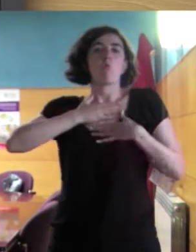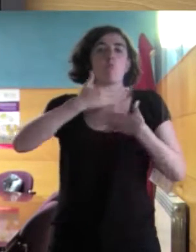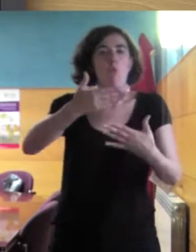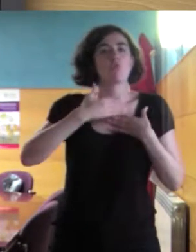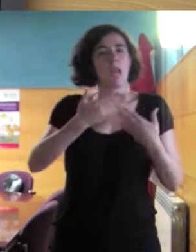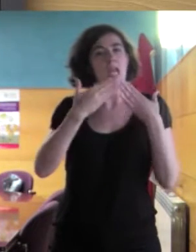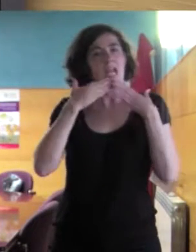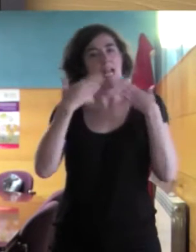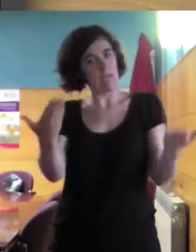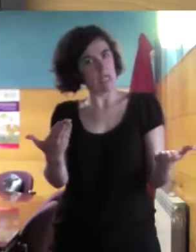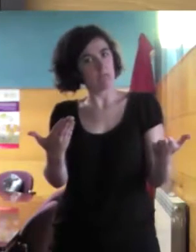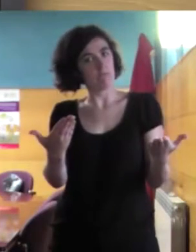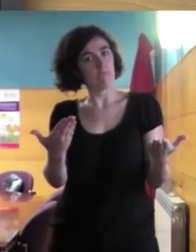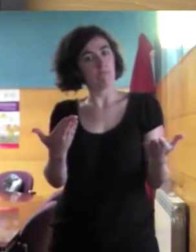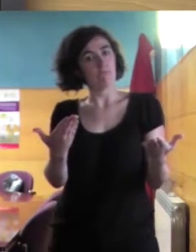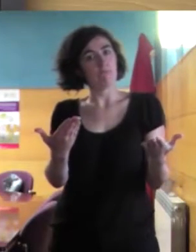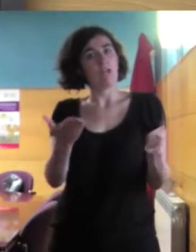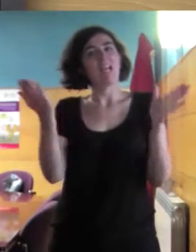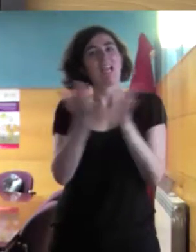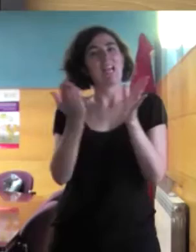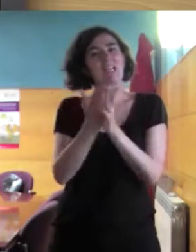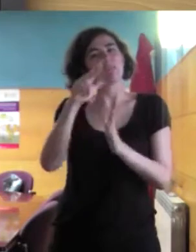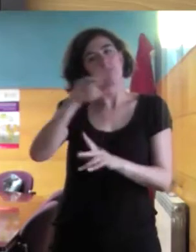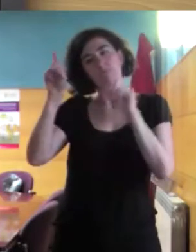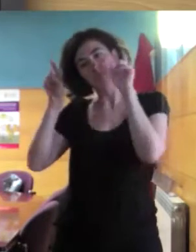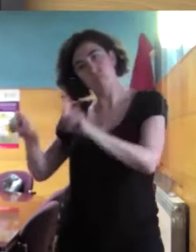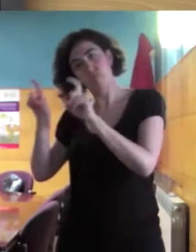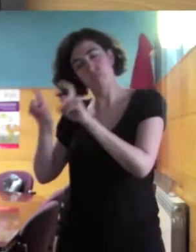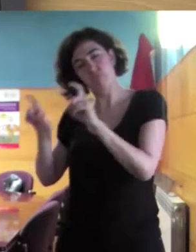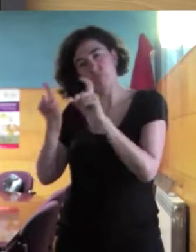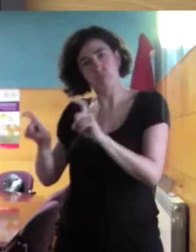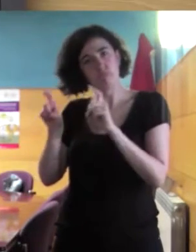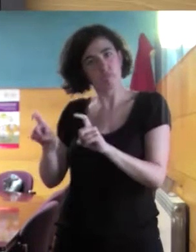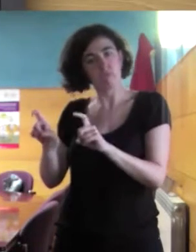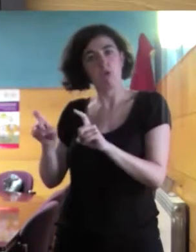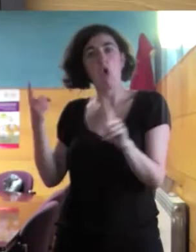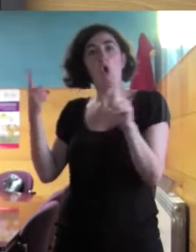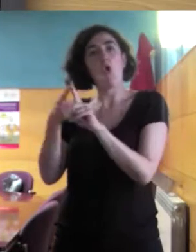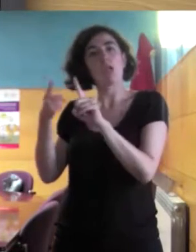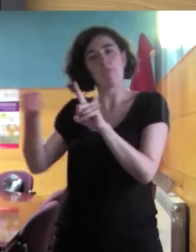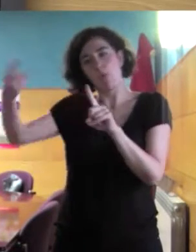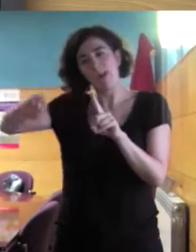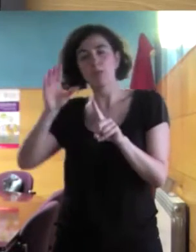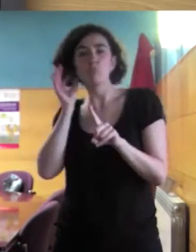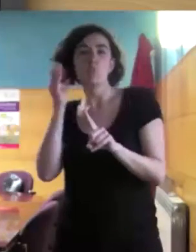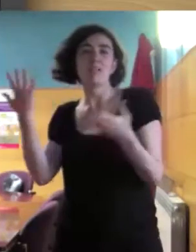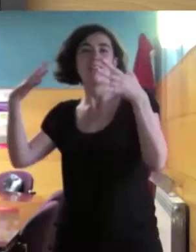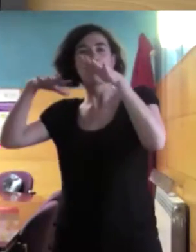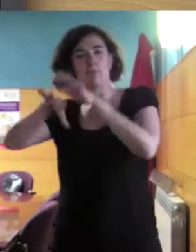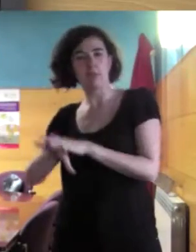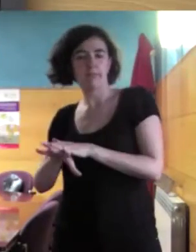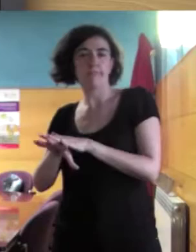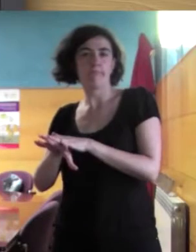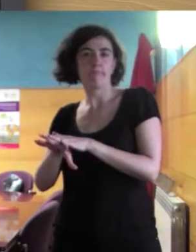hemos dado clase de castellano a estas mujeres para que puedan integrarse e integrarse